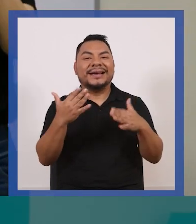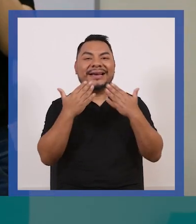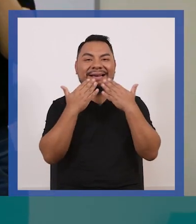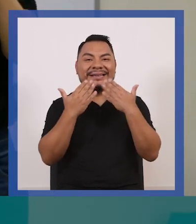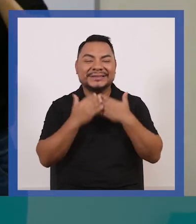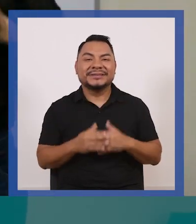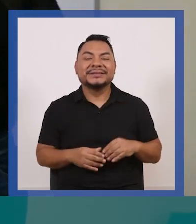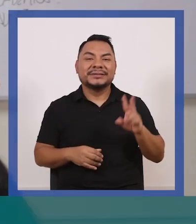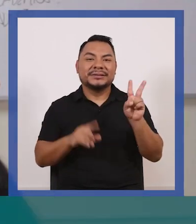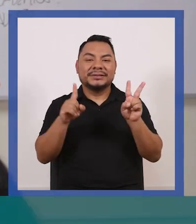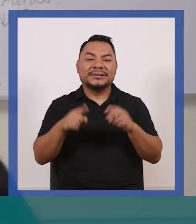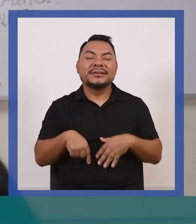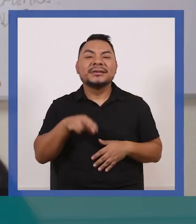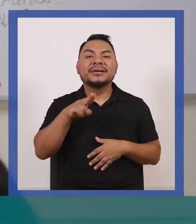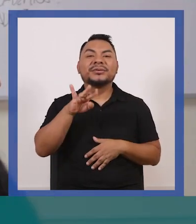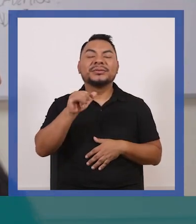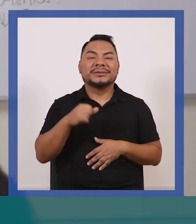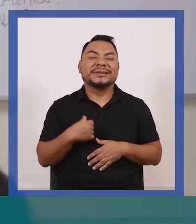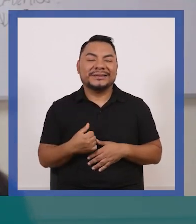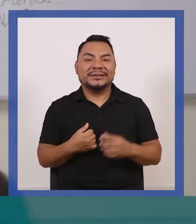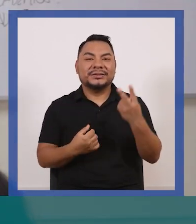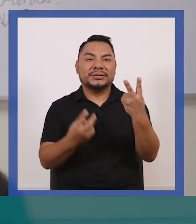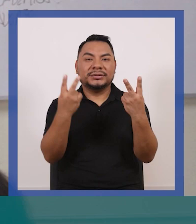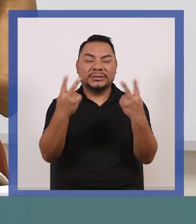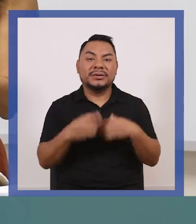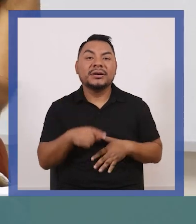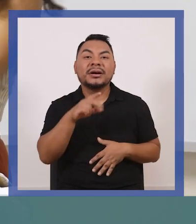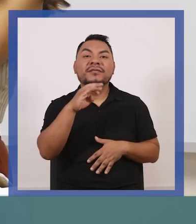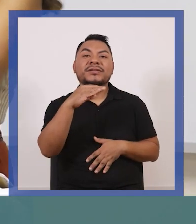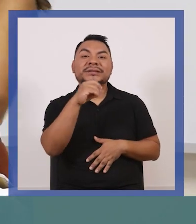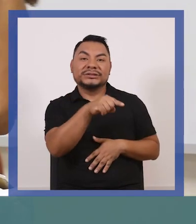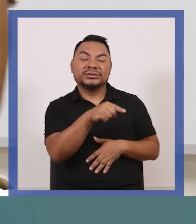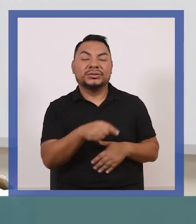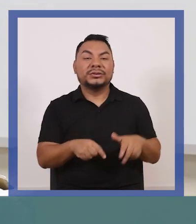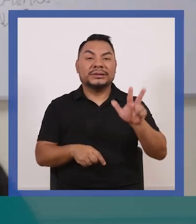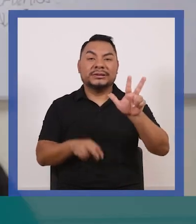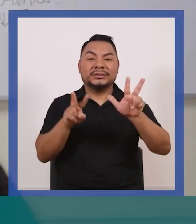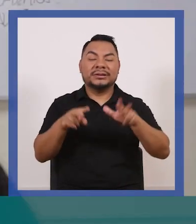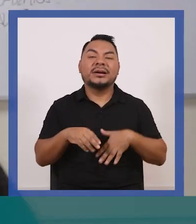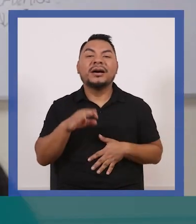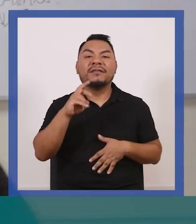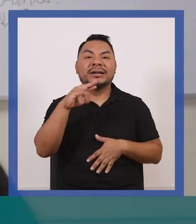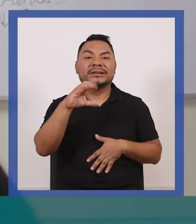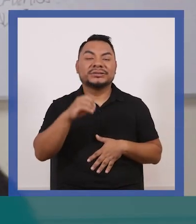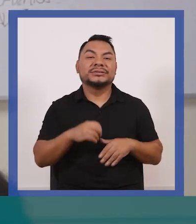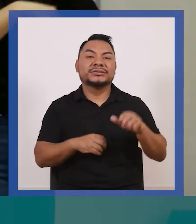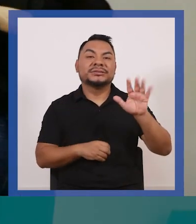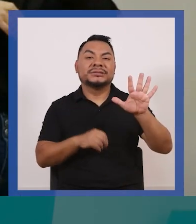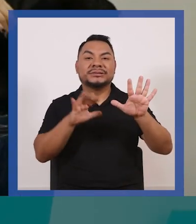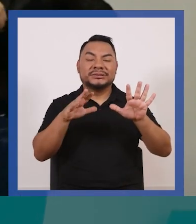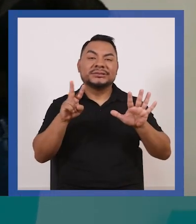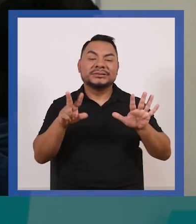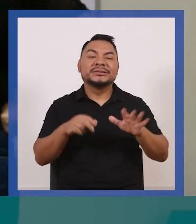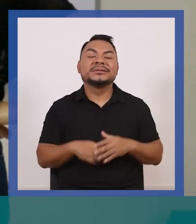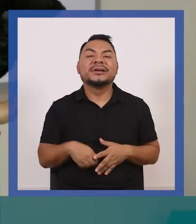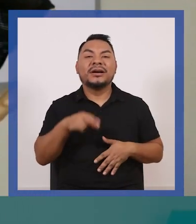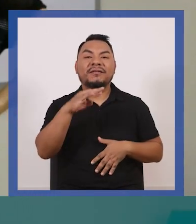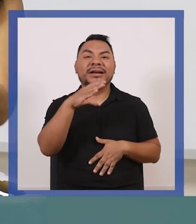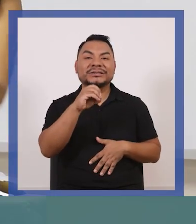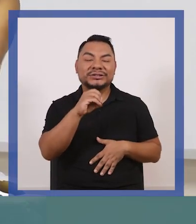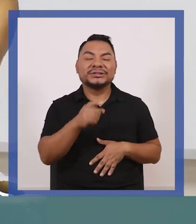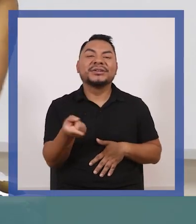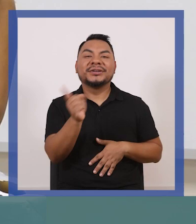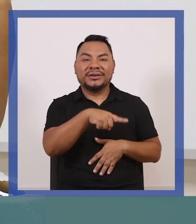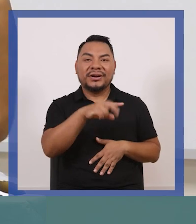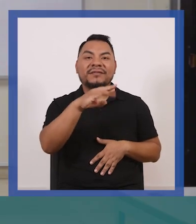gracias. Rubí. Ah, yeah, yeah, yeah. Francisco. Francisco. Francisco Núñez.